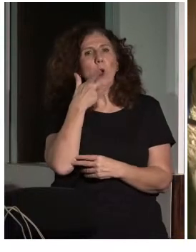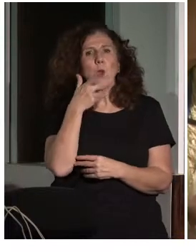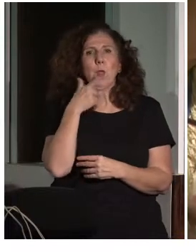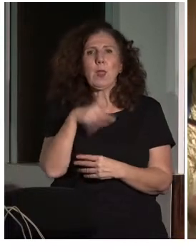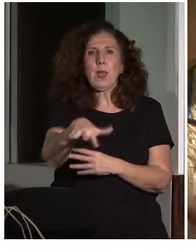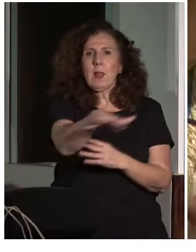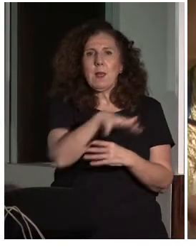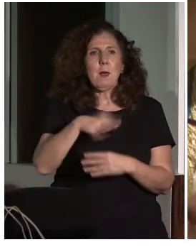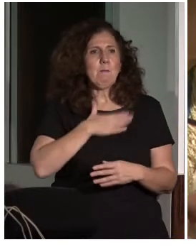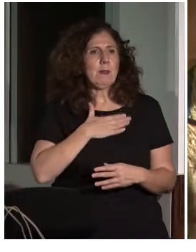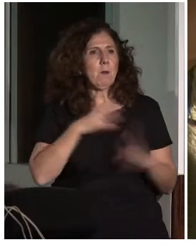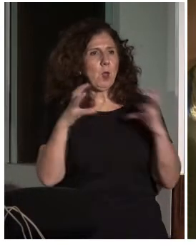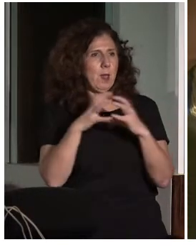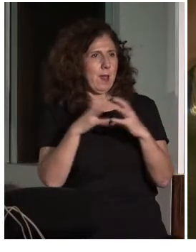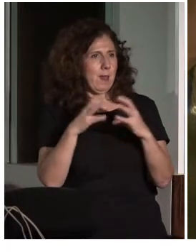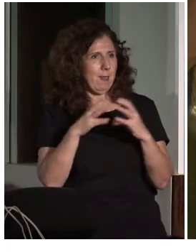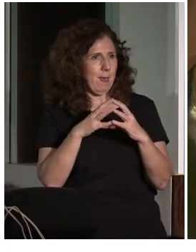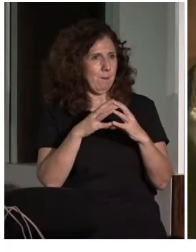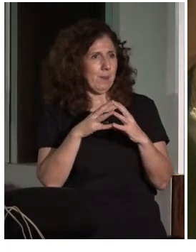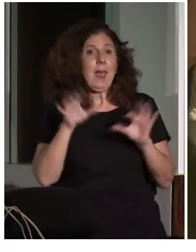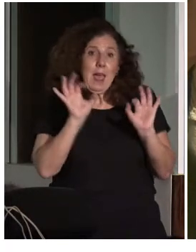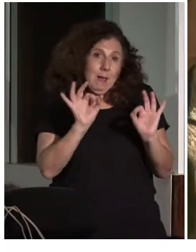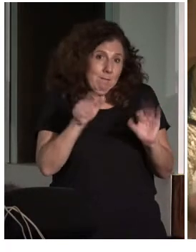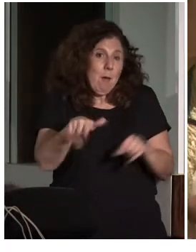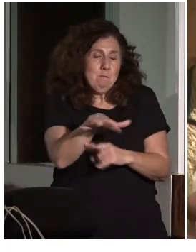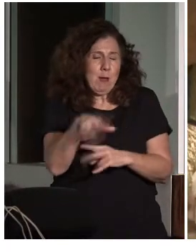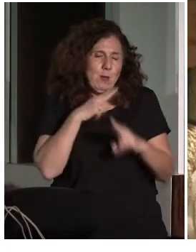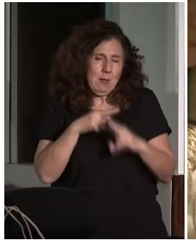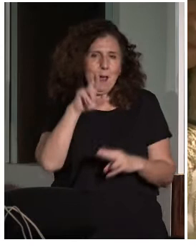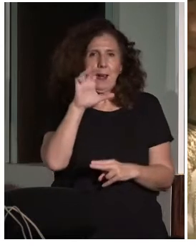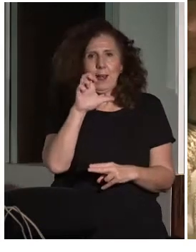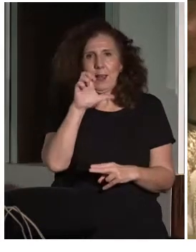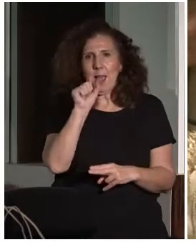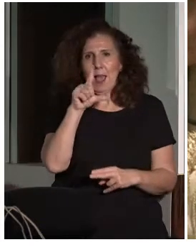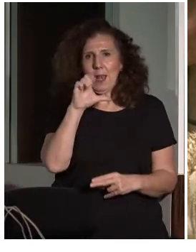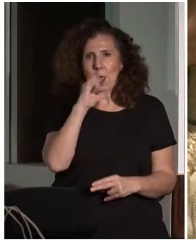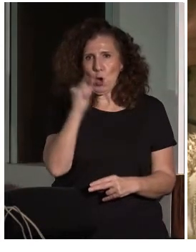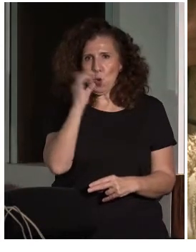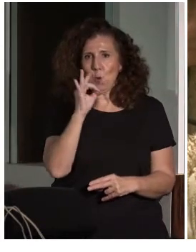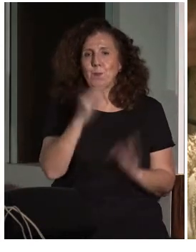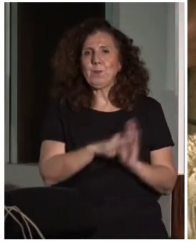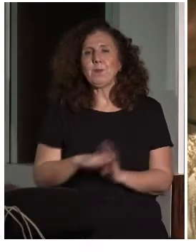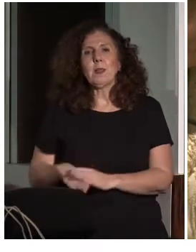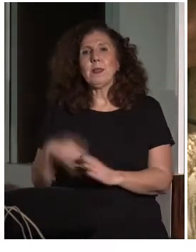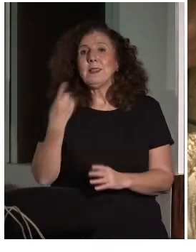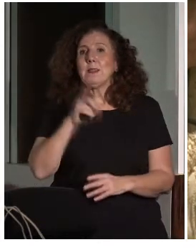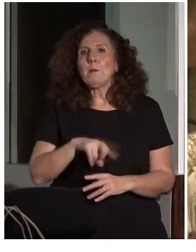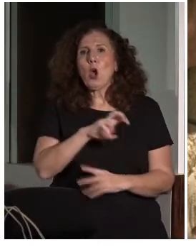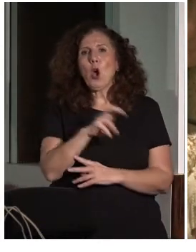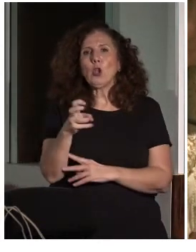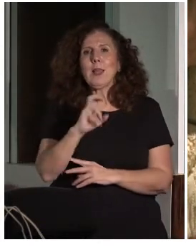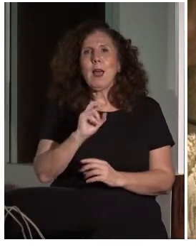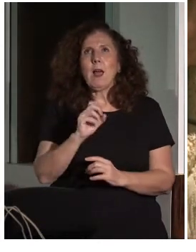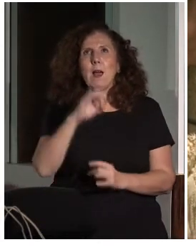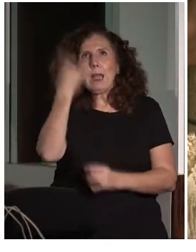el patrimonio de Granada, en este caso, el barrio del Realejo. Y otras actividades que se están haciendo, que yo conozca al menos,